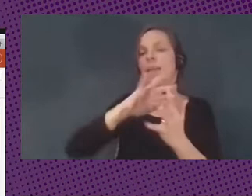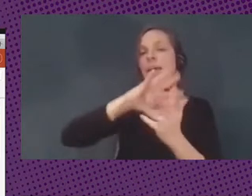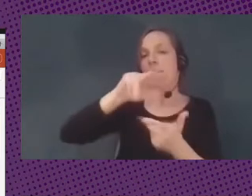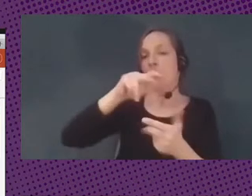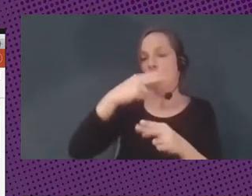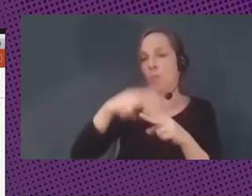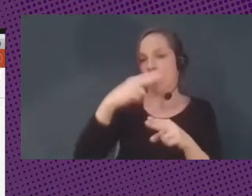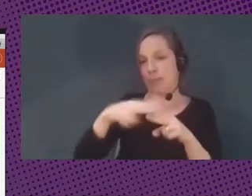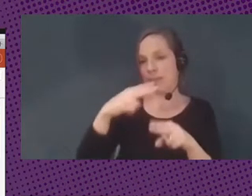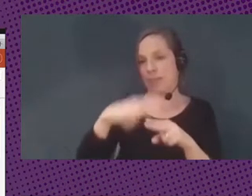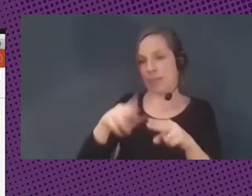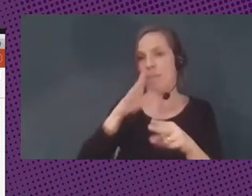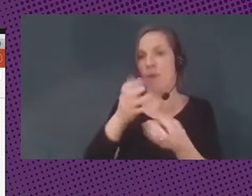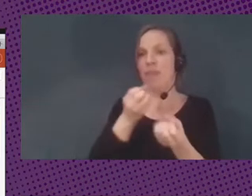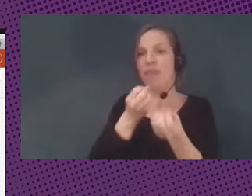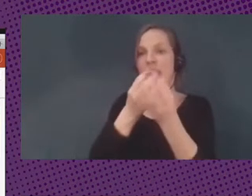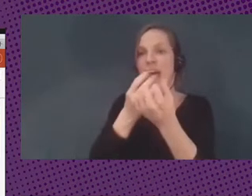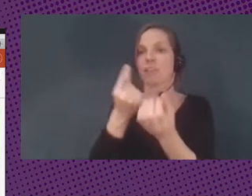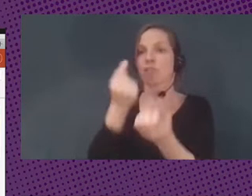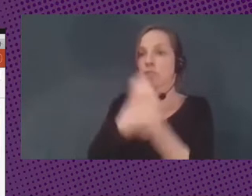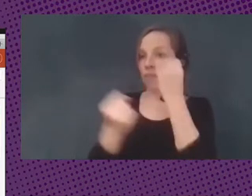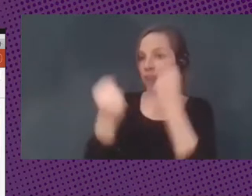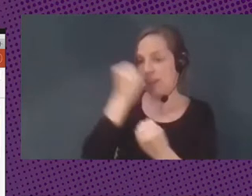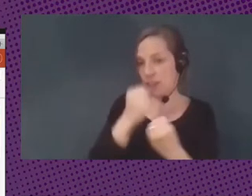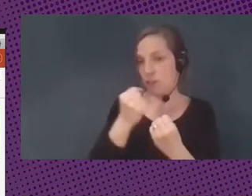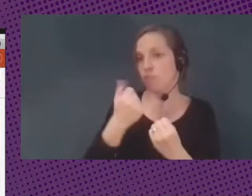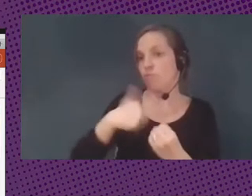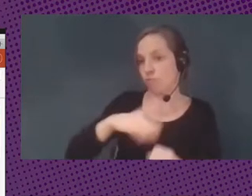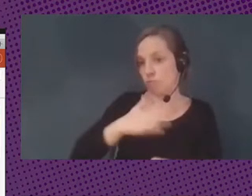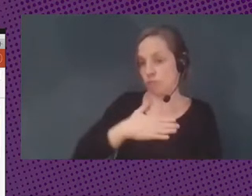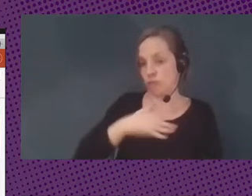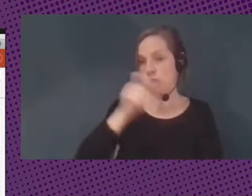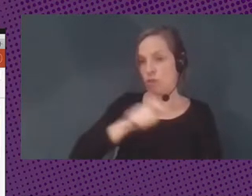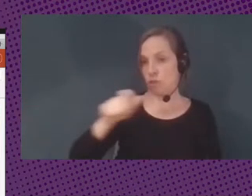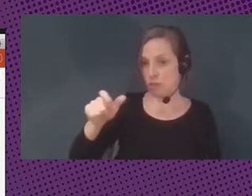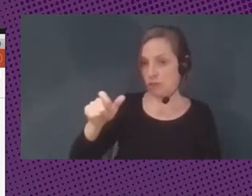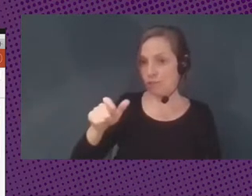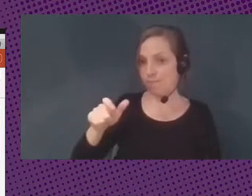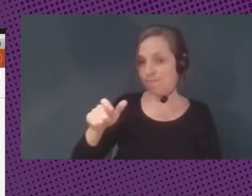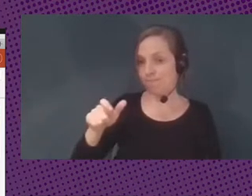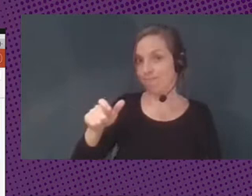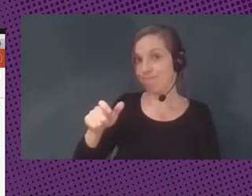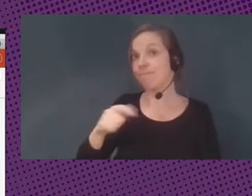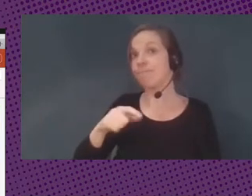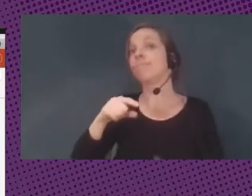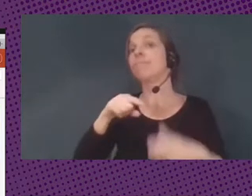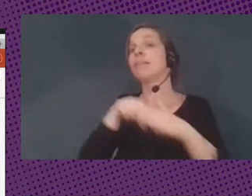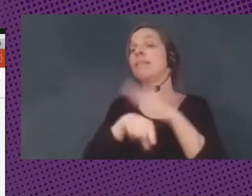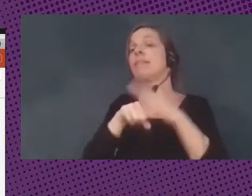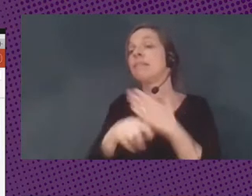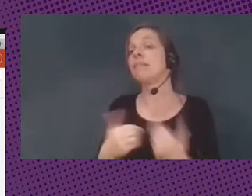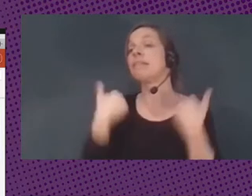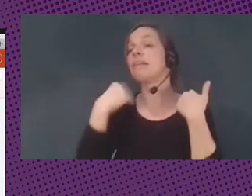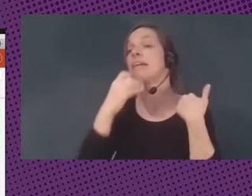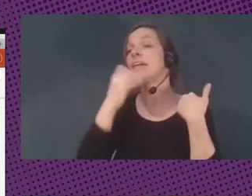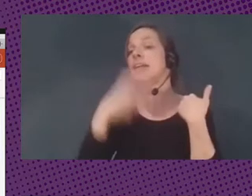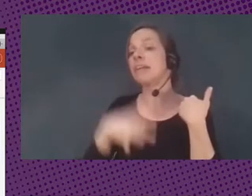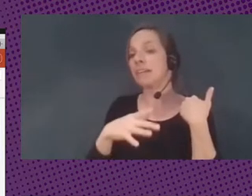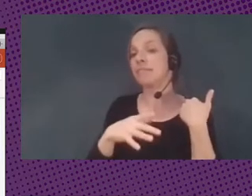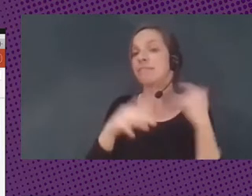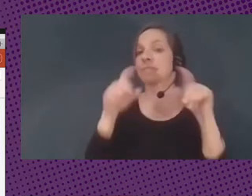los datos financieros que tenemos los ciudadanos, cómo son administrados por prestadores privados, auspiciados y